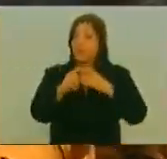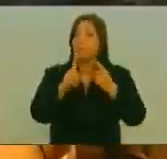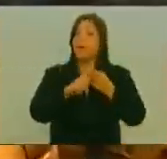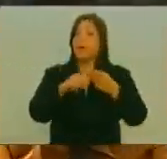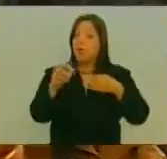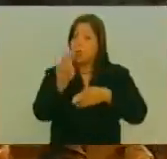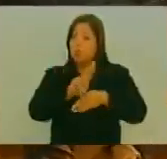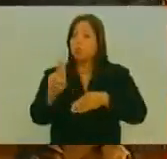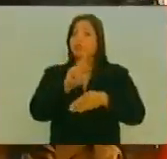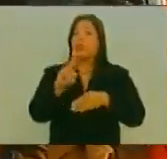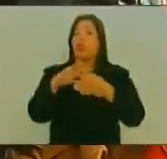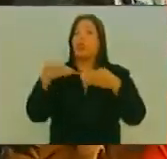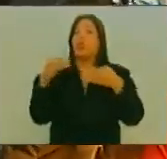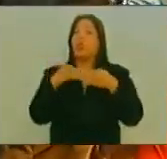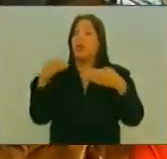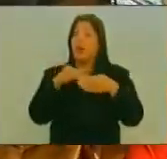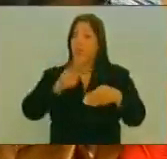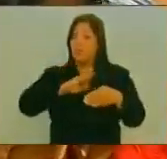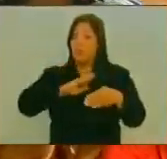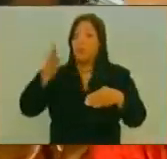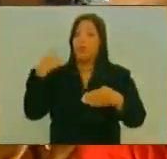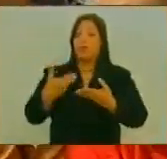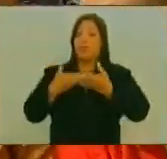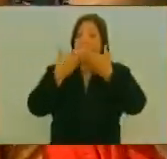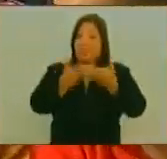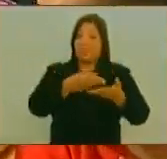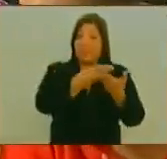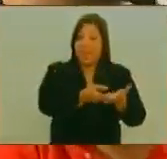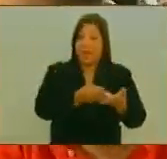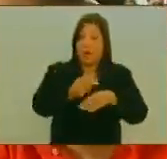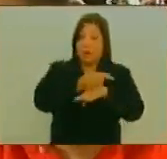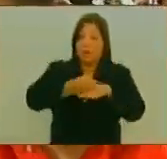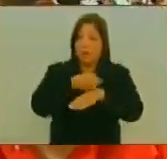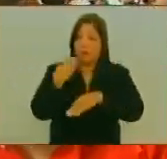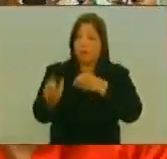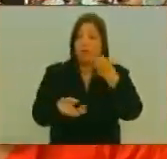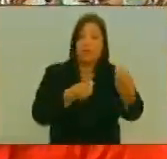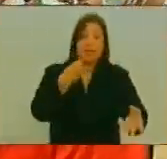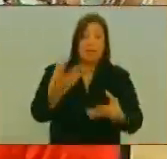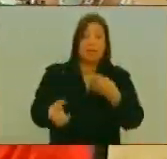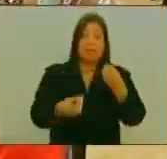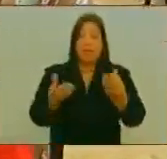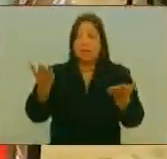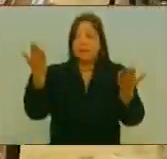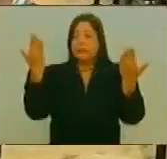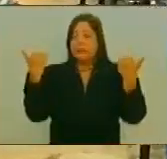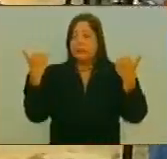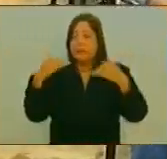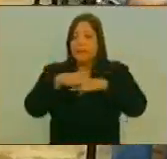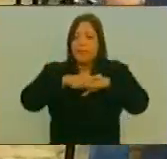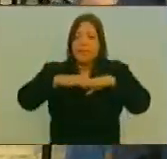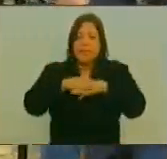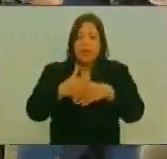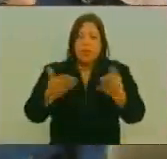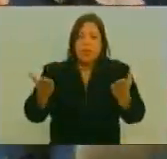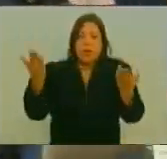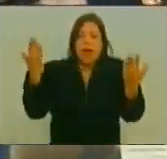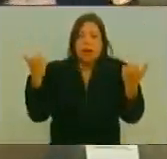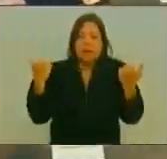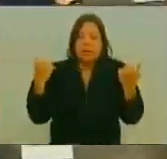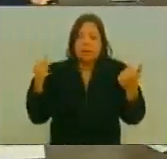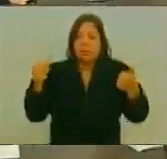utilización De las divisas Otorgadas Por el Estado La actitud Degradante Del Ministerio Público Anterior